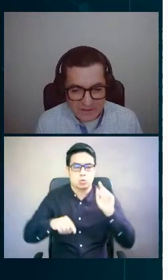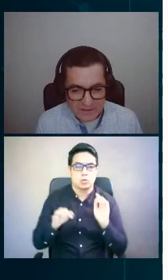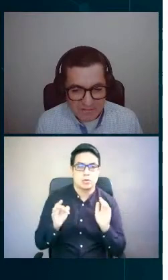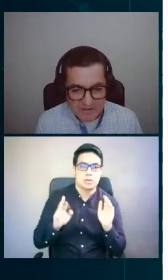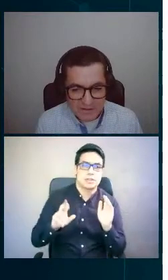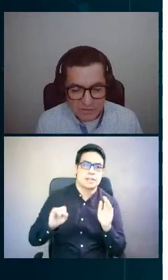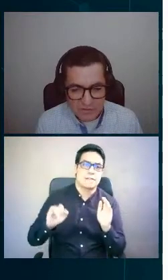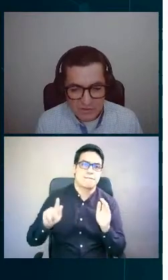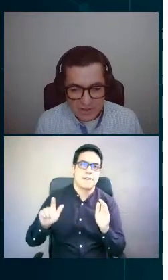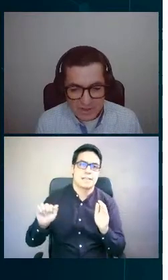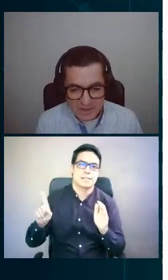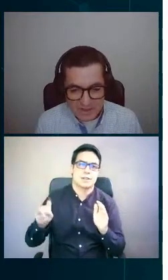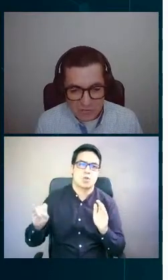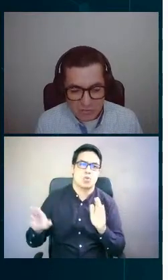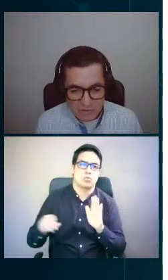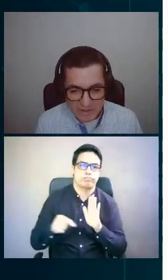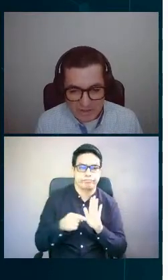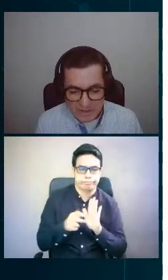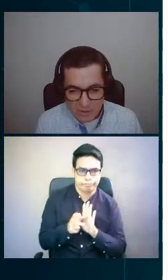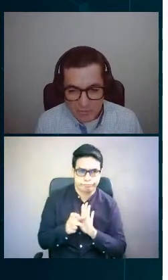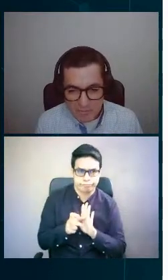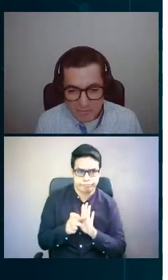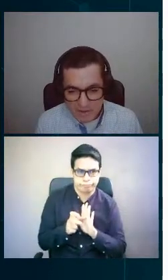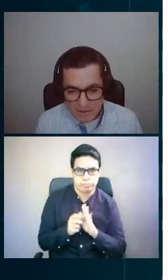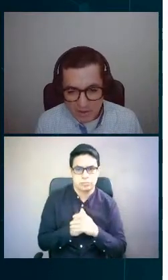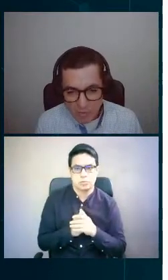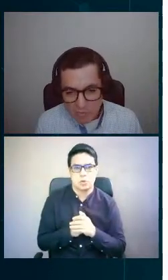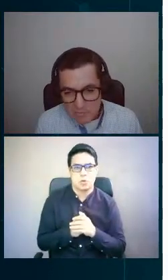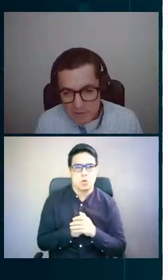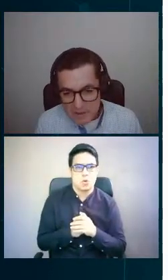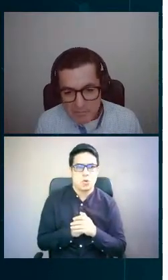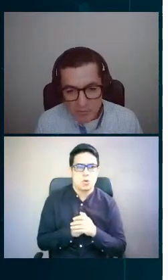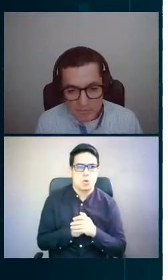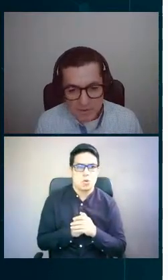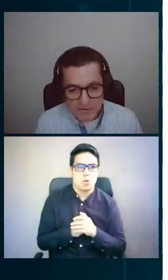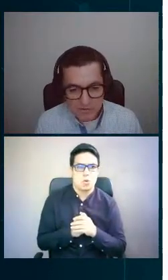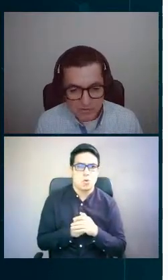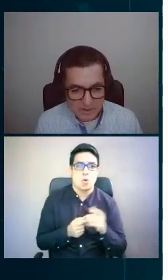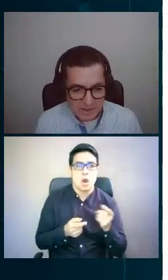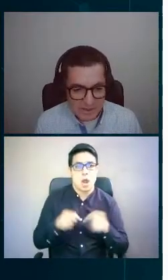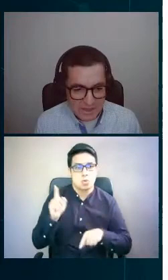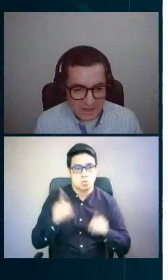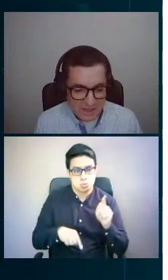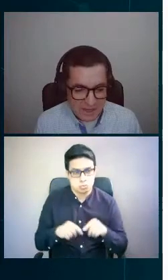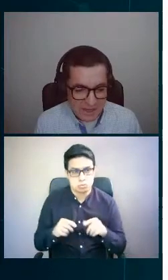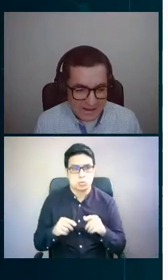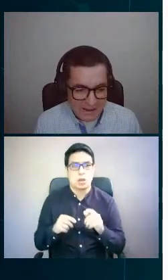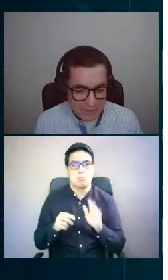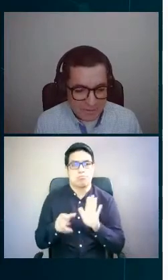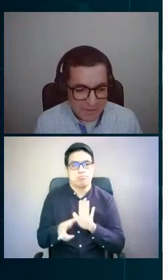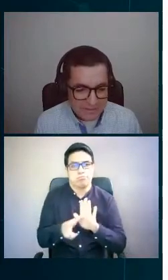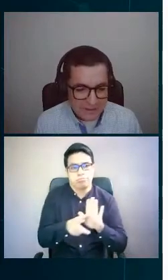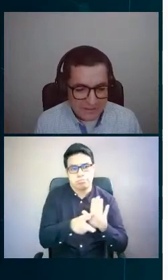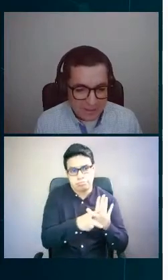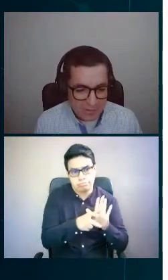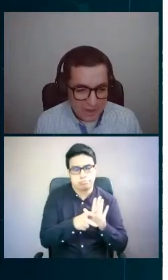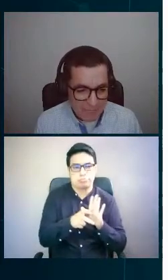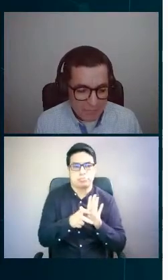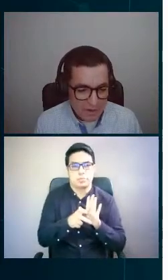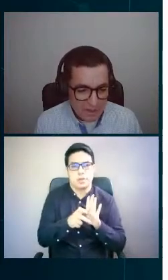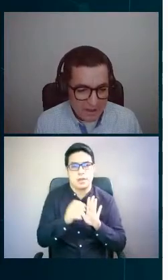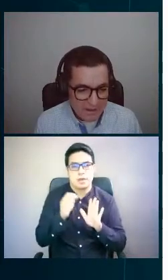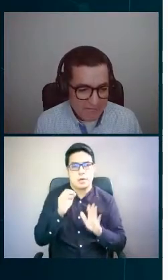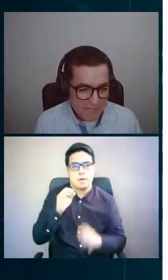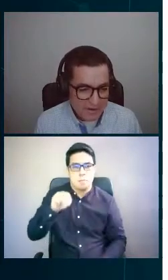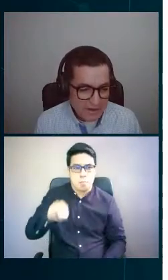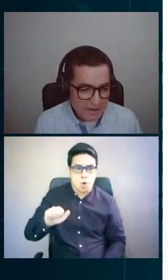y trifásicos con equipo de medición. La otra parte retadora